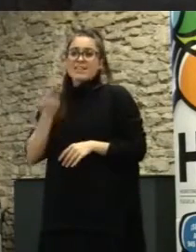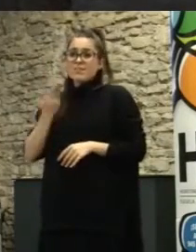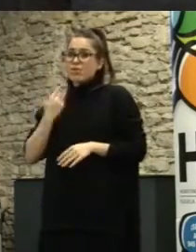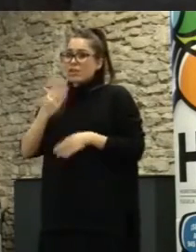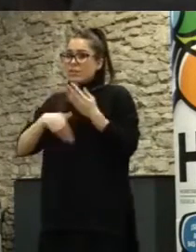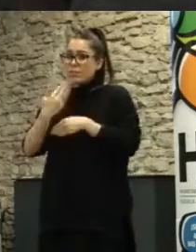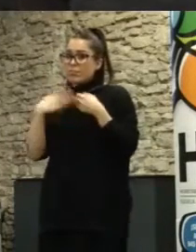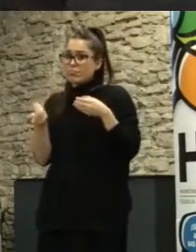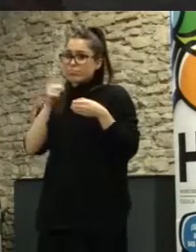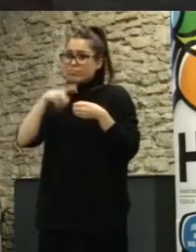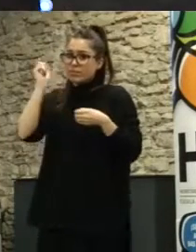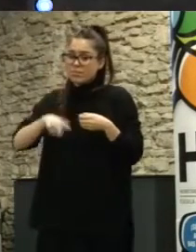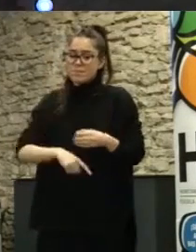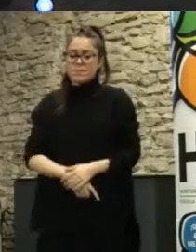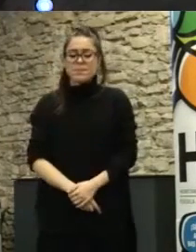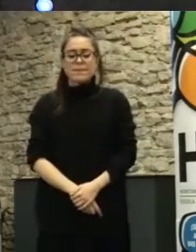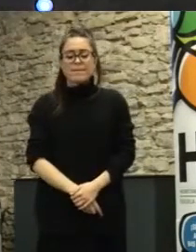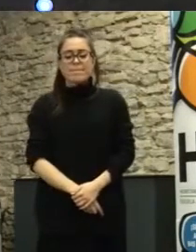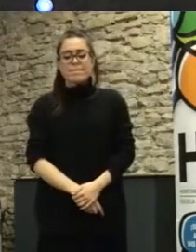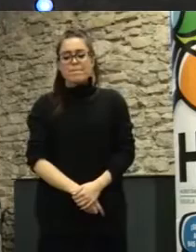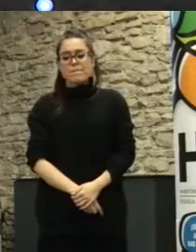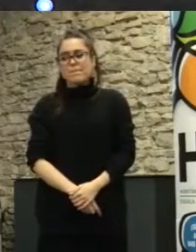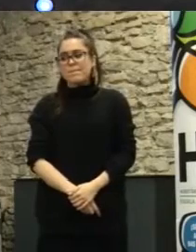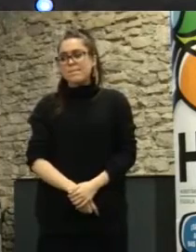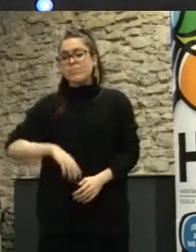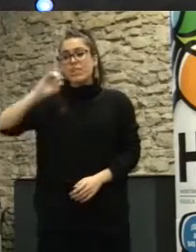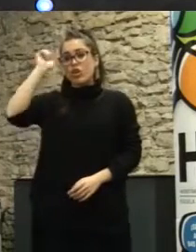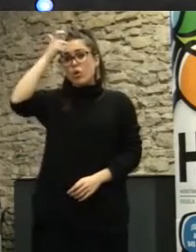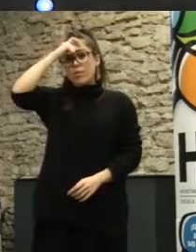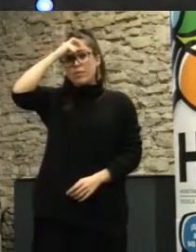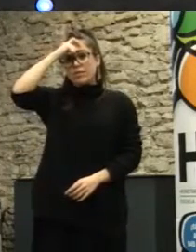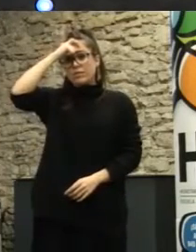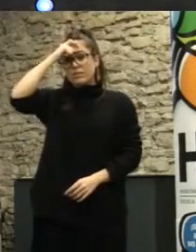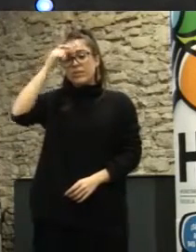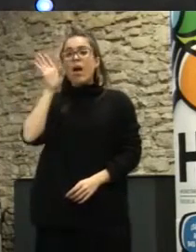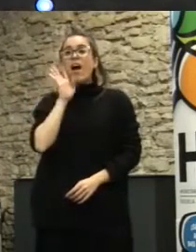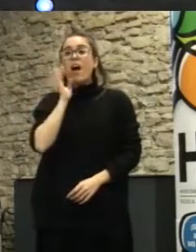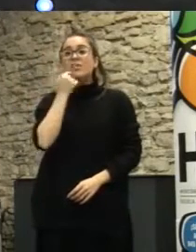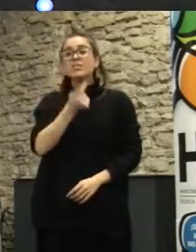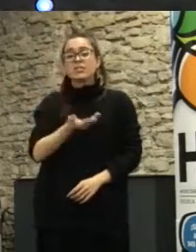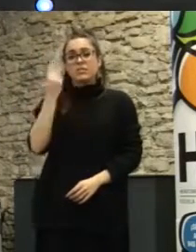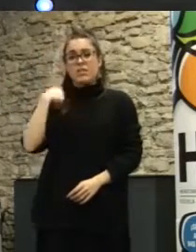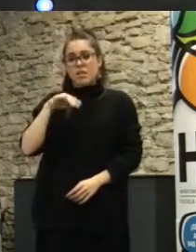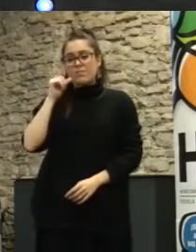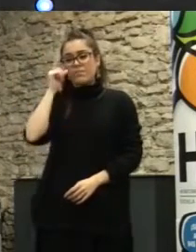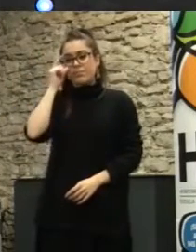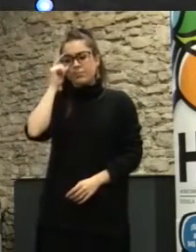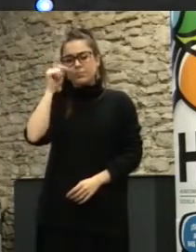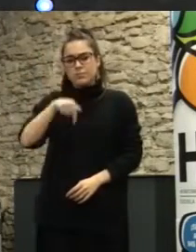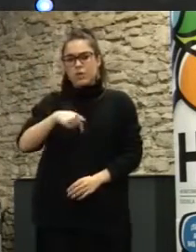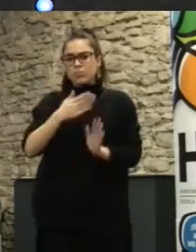este proceso. Bien, en cuanto al concepto, comentamos al inicio de la sesión que hoy hemos